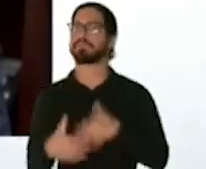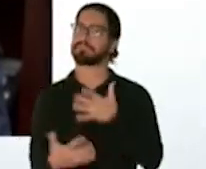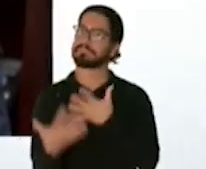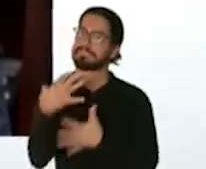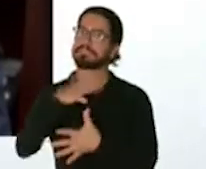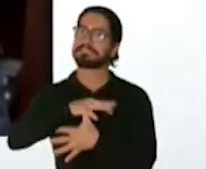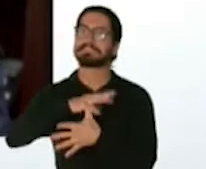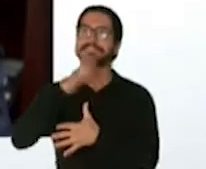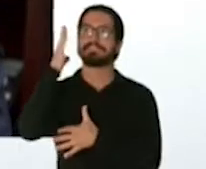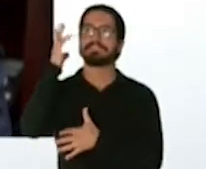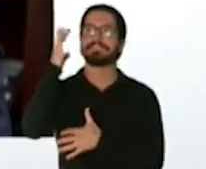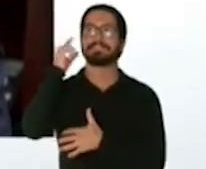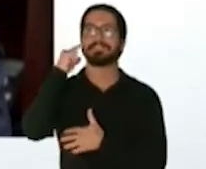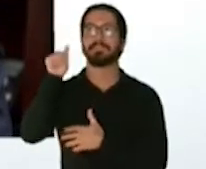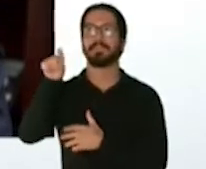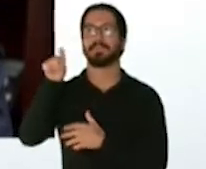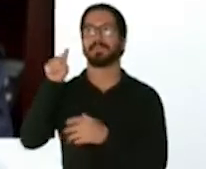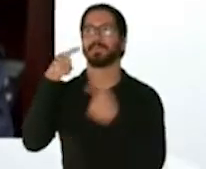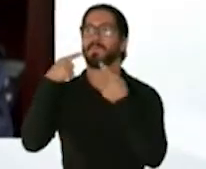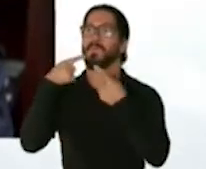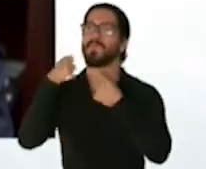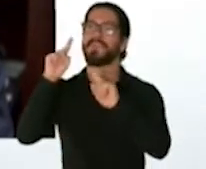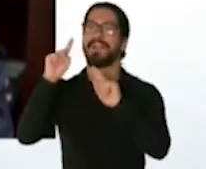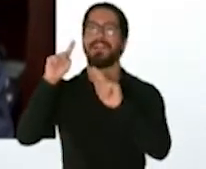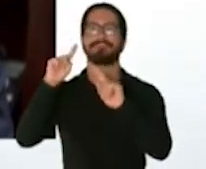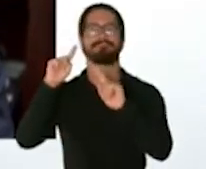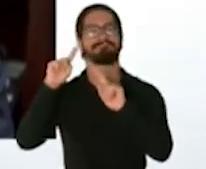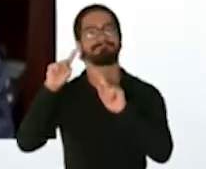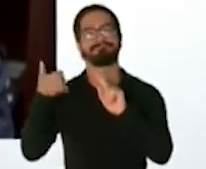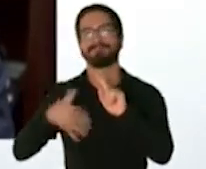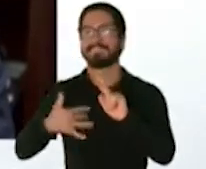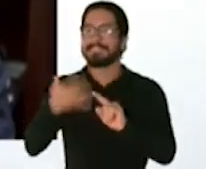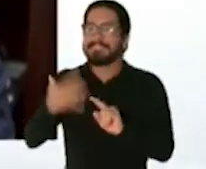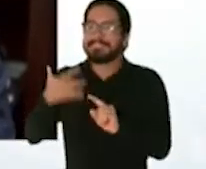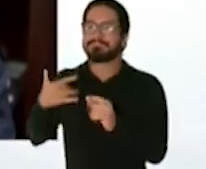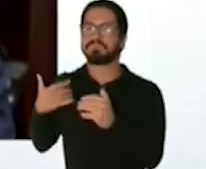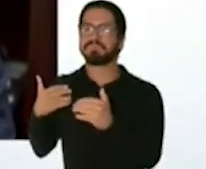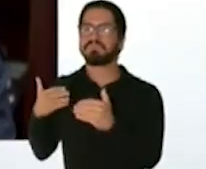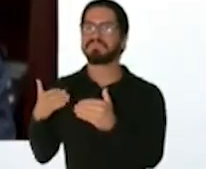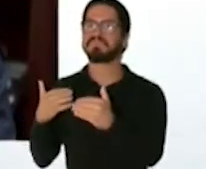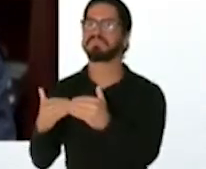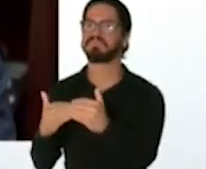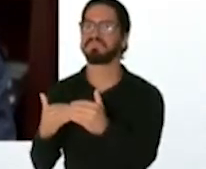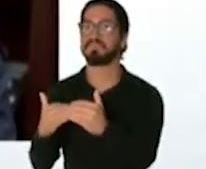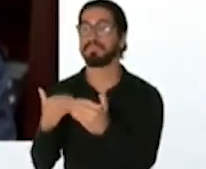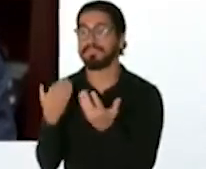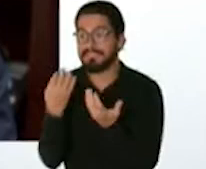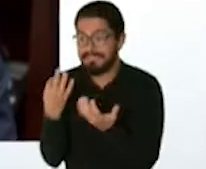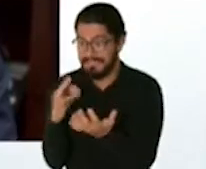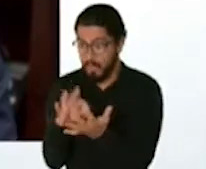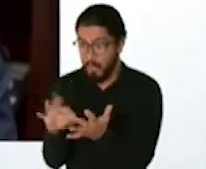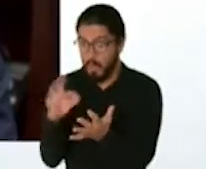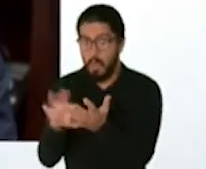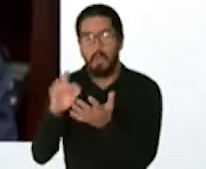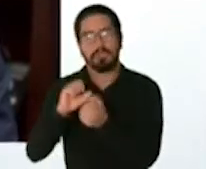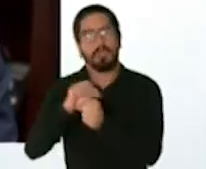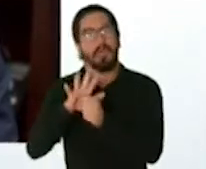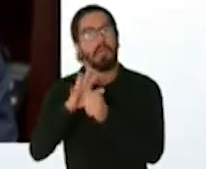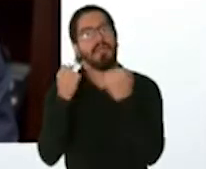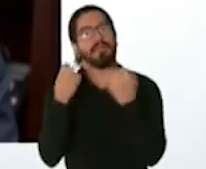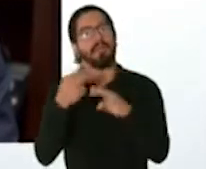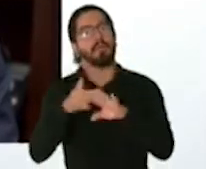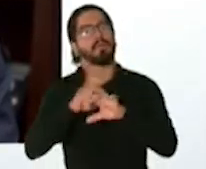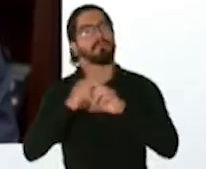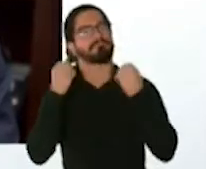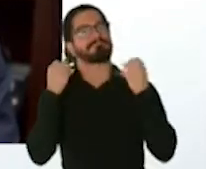lujo al final del túnel de esta pandemia especialmente en este repunte de casos que tenemos en estos días y que